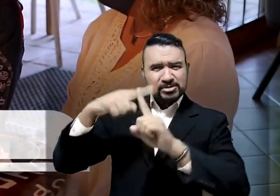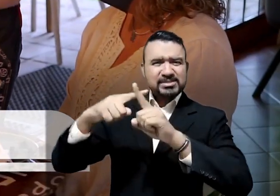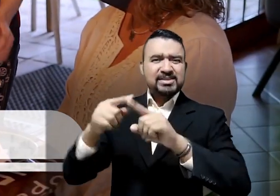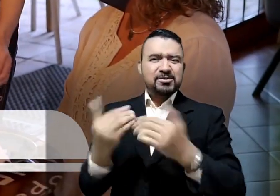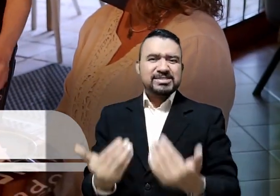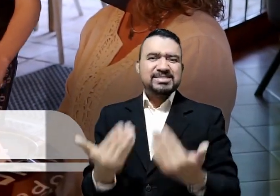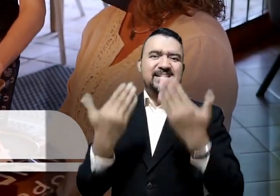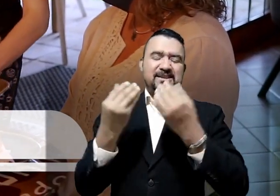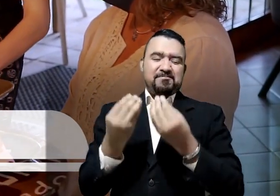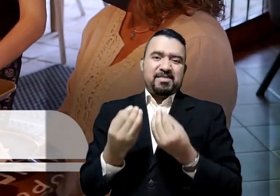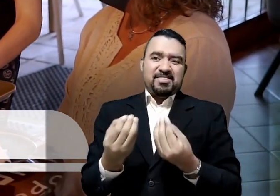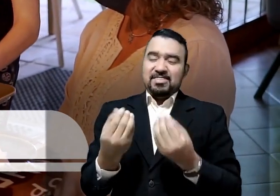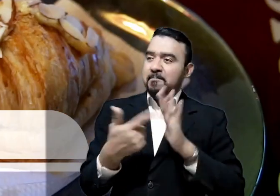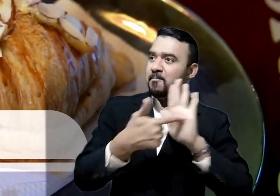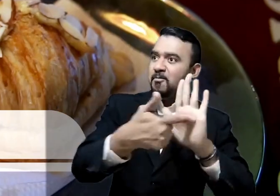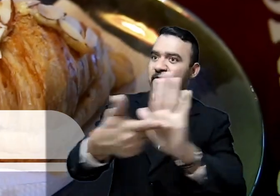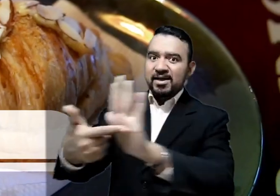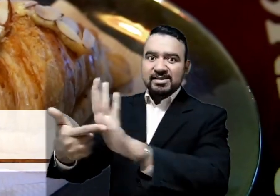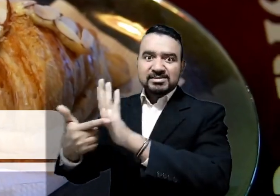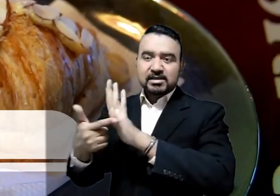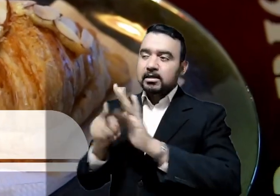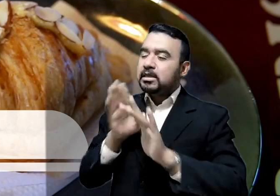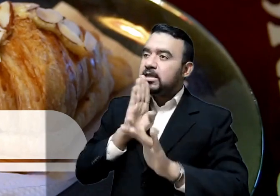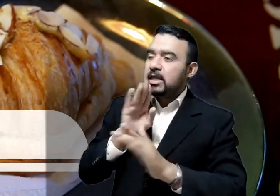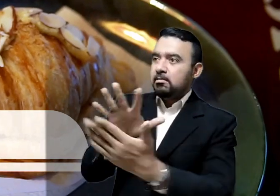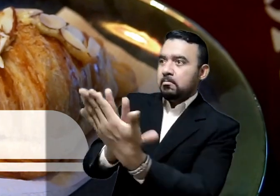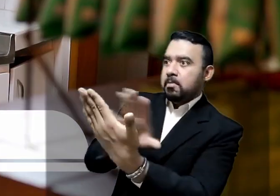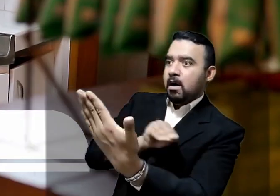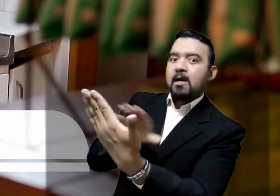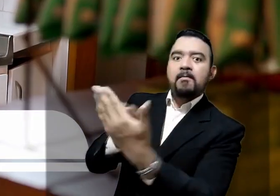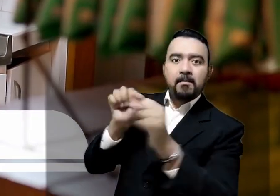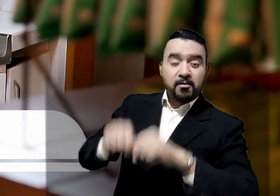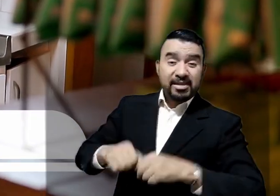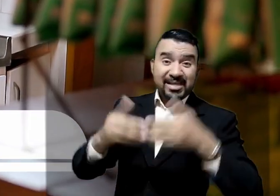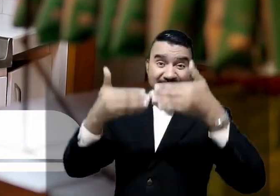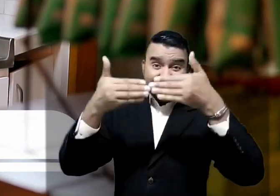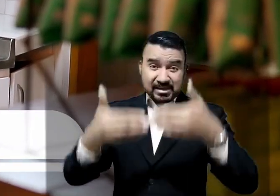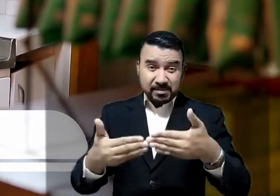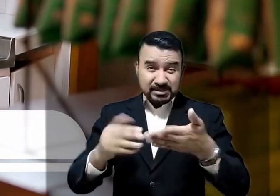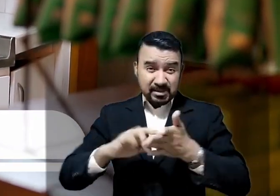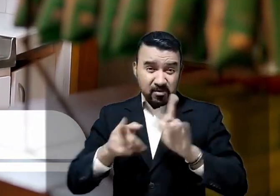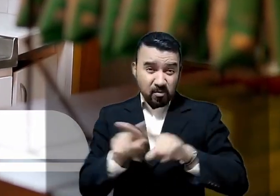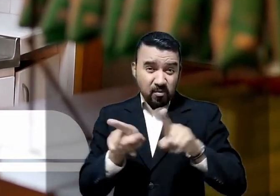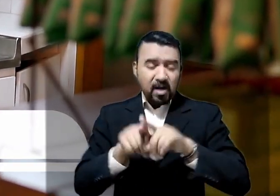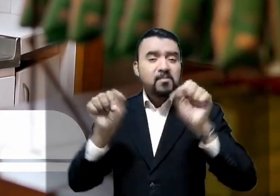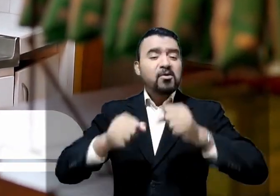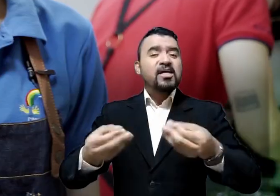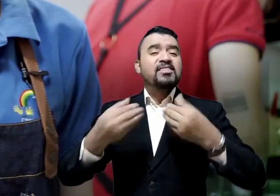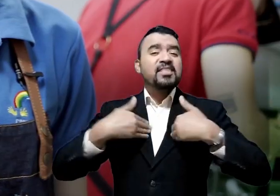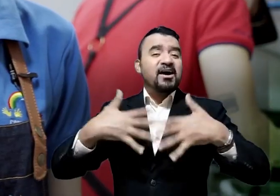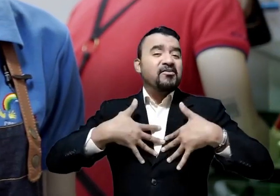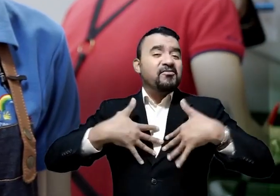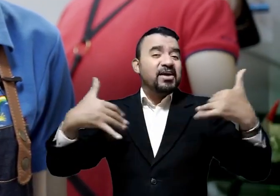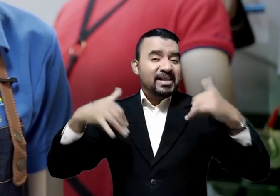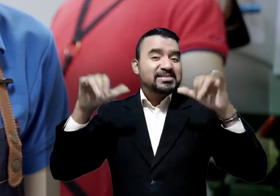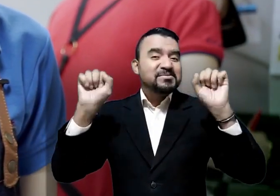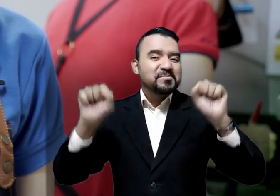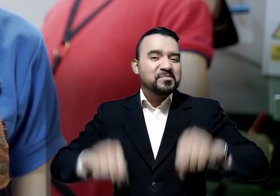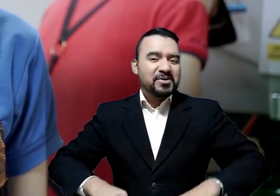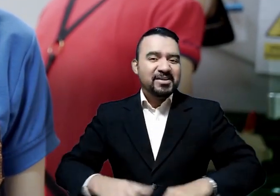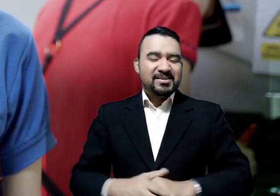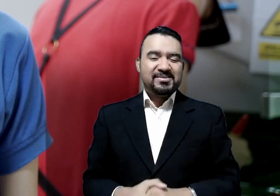autonomía y empoderamiento y sobre todo ha demostrado que la discapacidad es la capacidad para ser feliz.